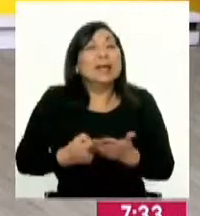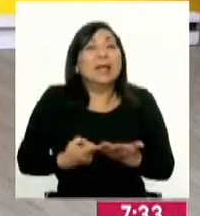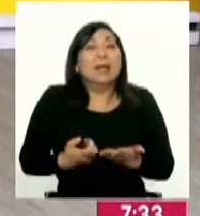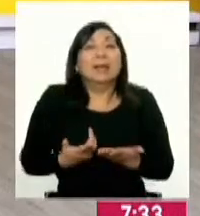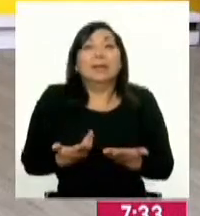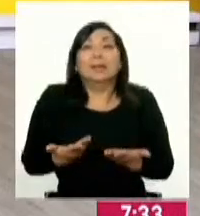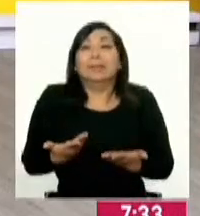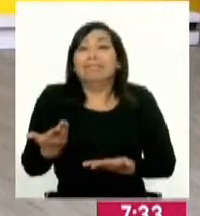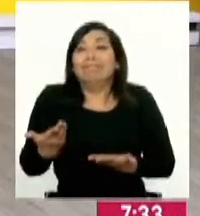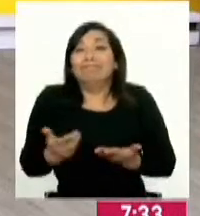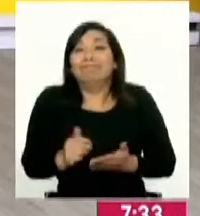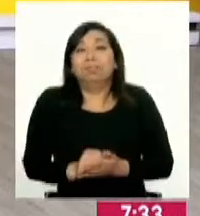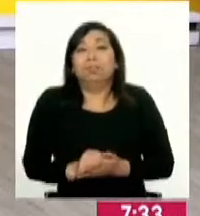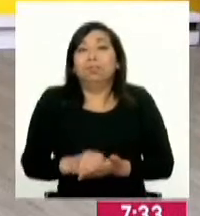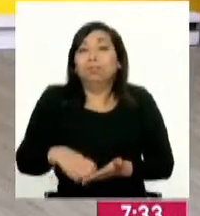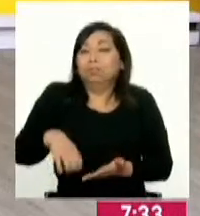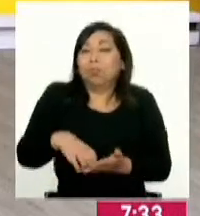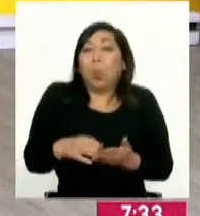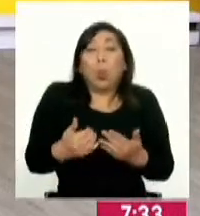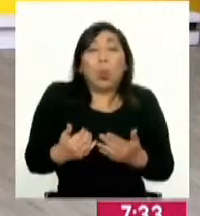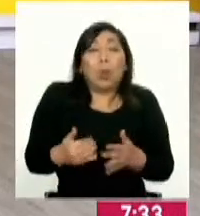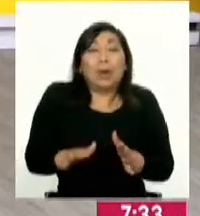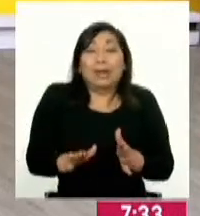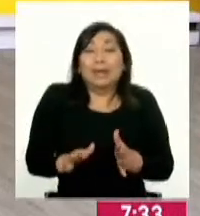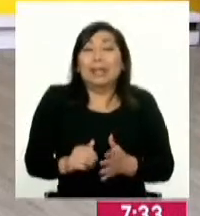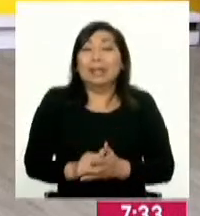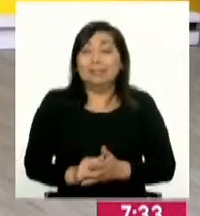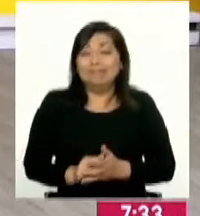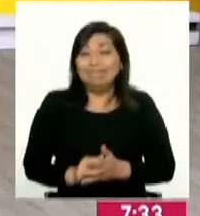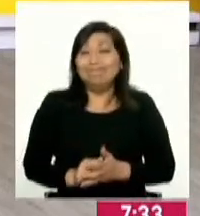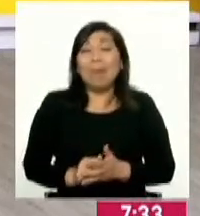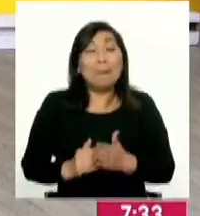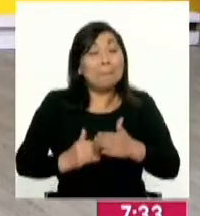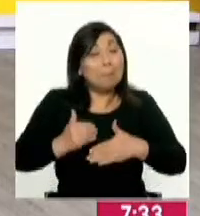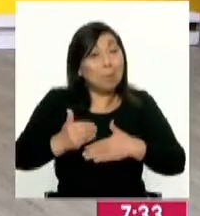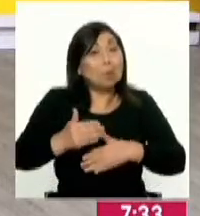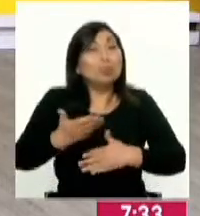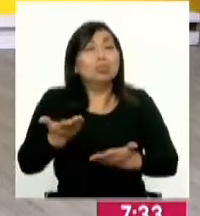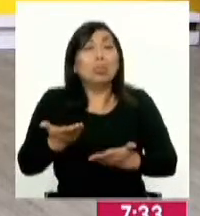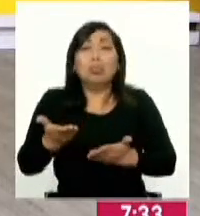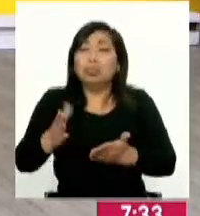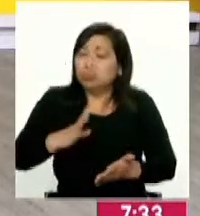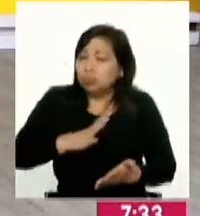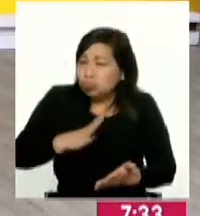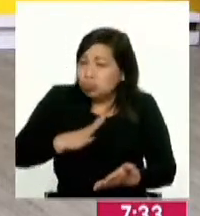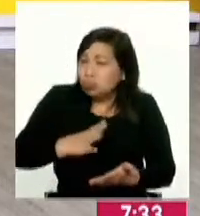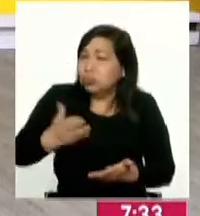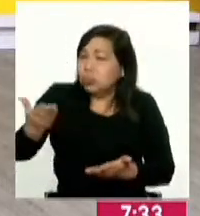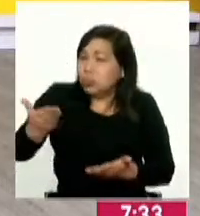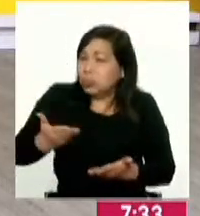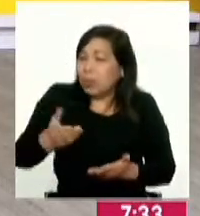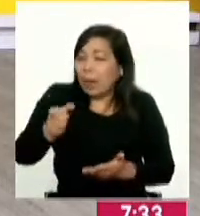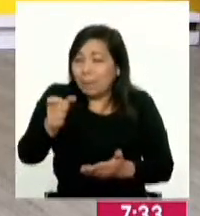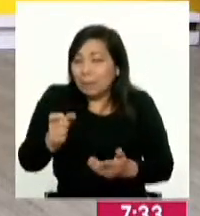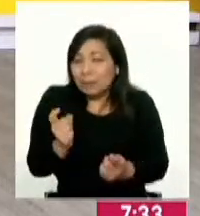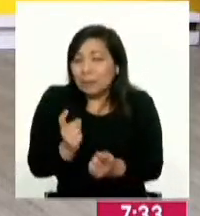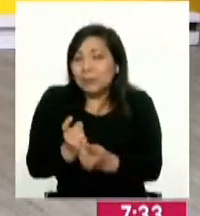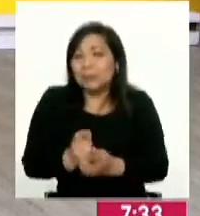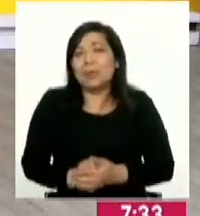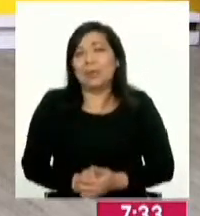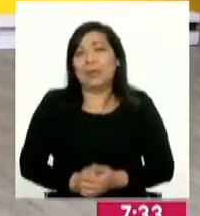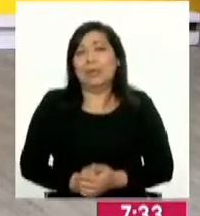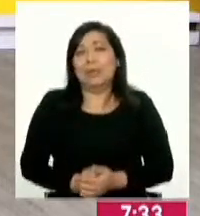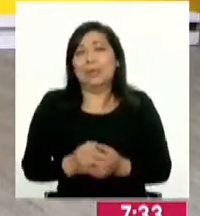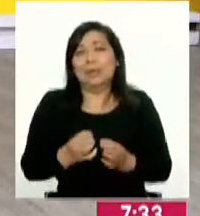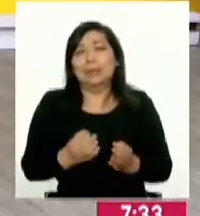un mundo, en una ciudad de cualquiera sea de nuestro país, más amable con el usuario. ¿Para qué